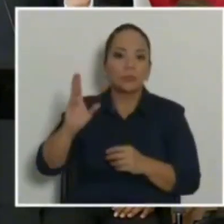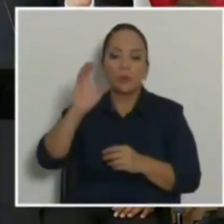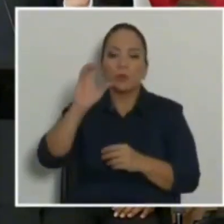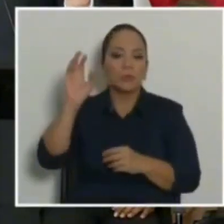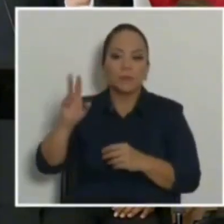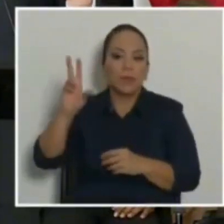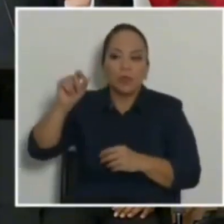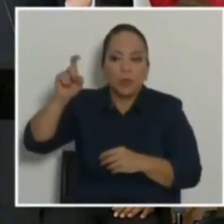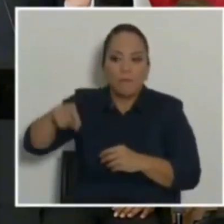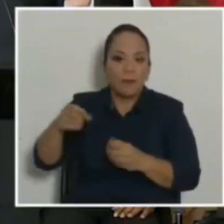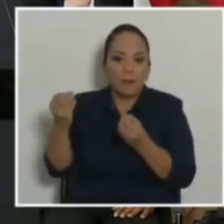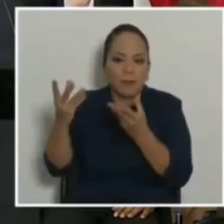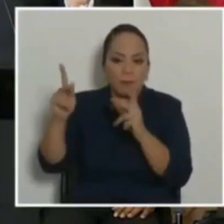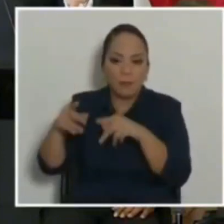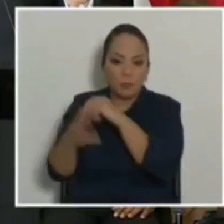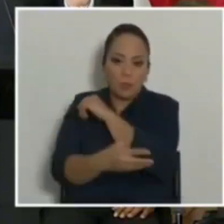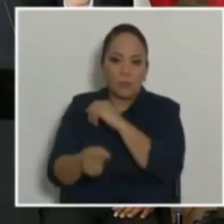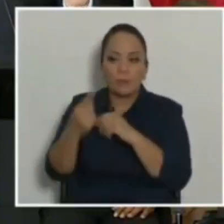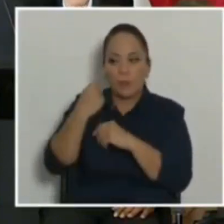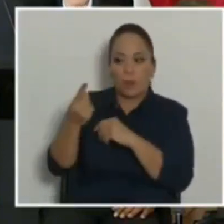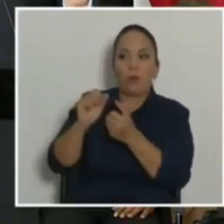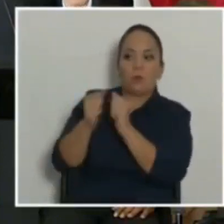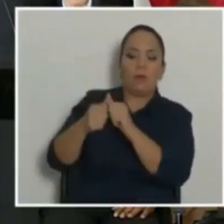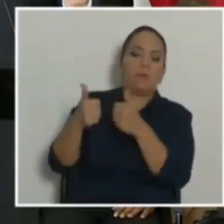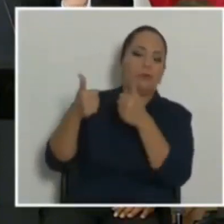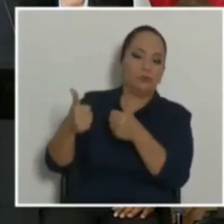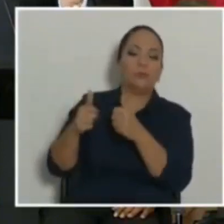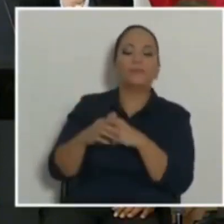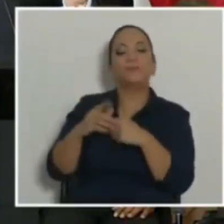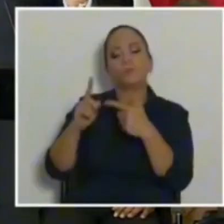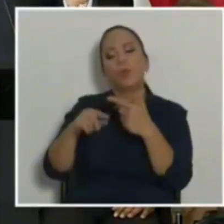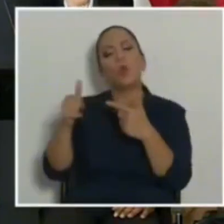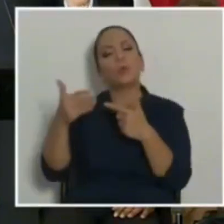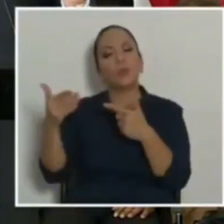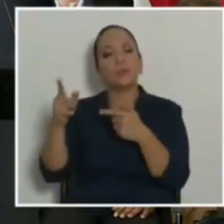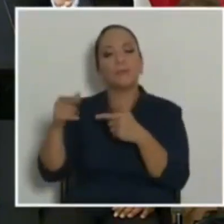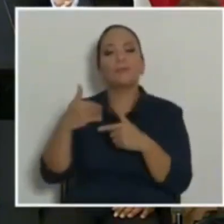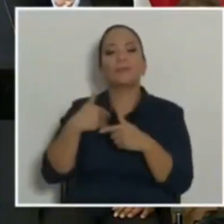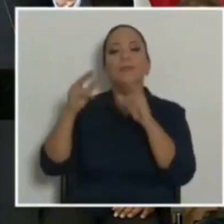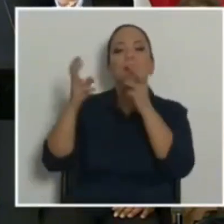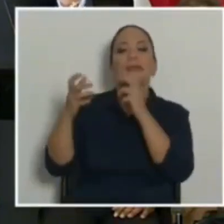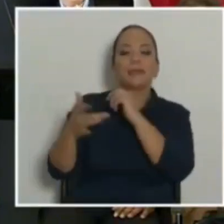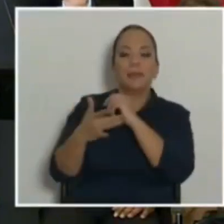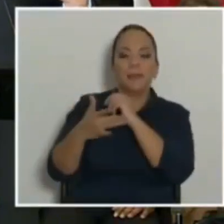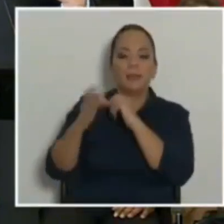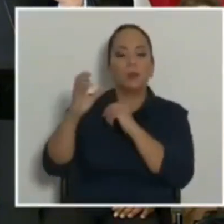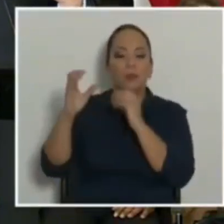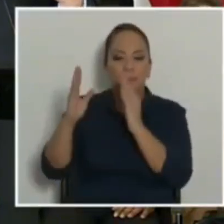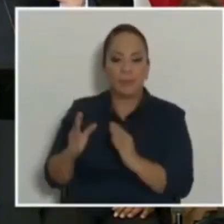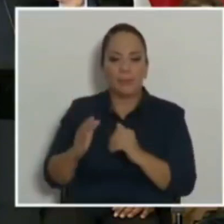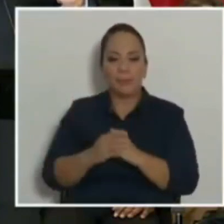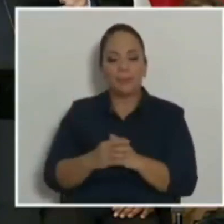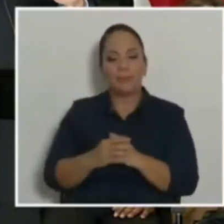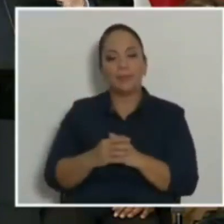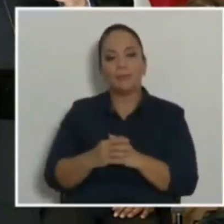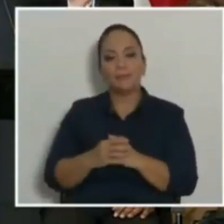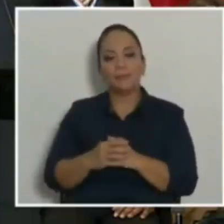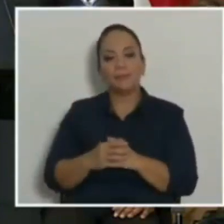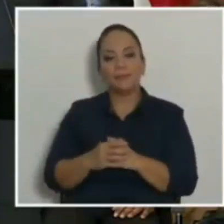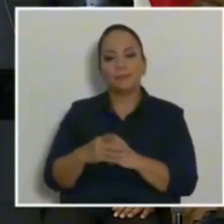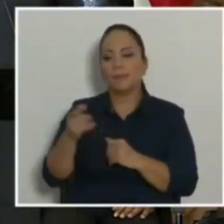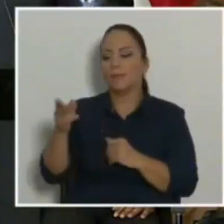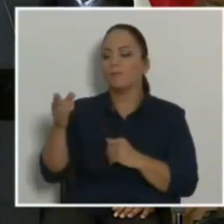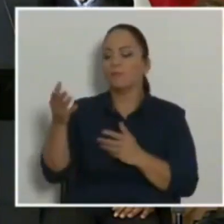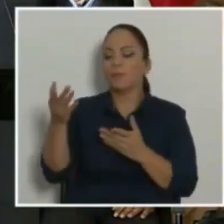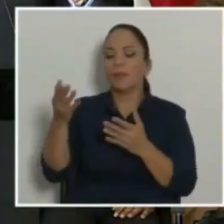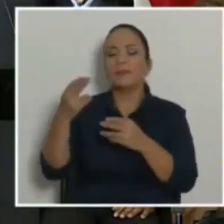pobreza, pero ver ese cambio me alegra muchísimo. Y la otra cosa es que hay un tema técnico con Patriotas, aquí no es el momento, que se llama la